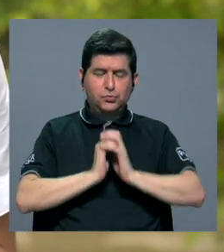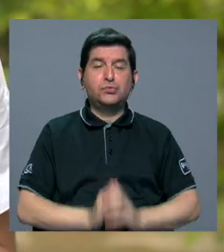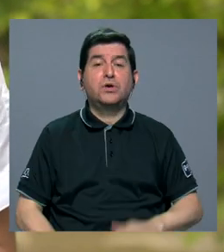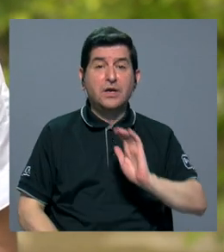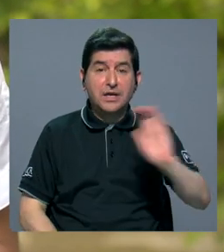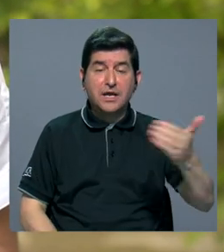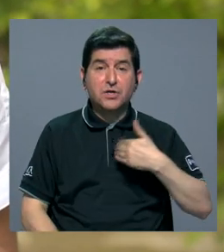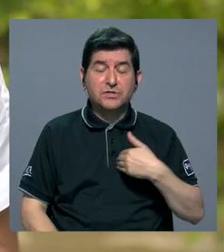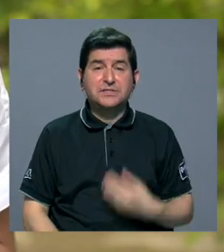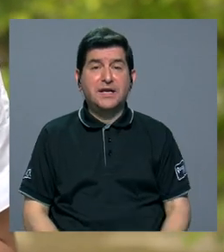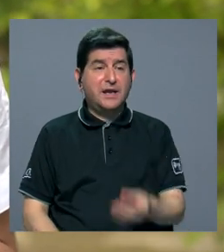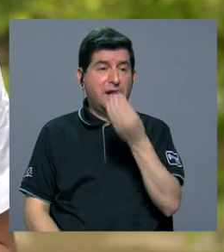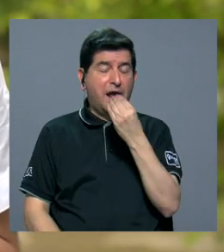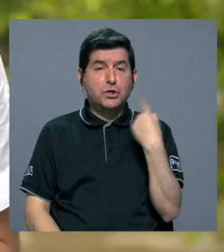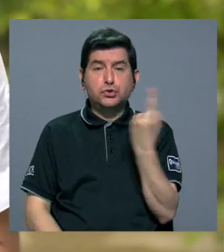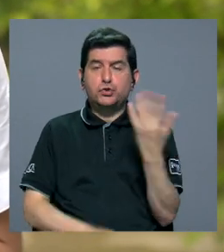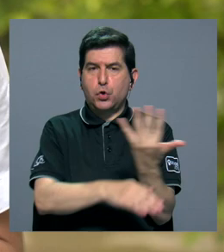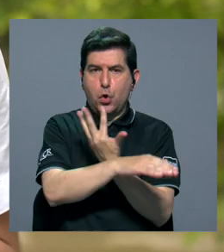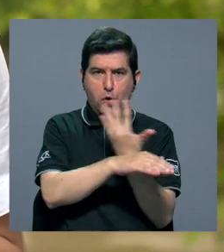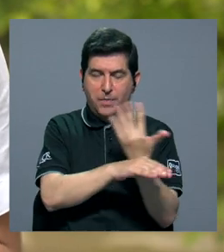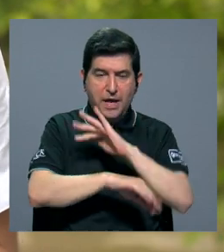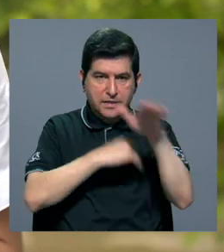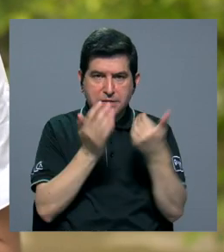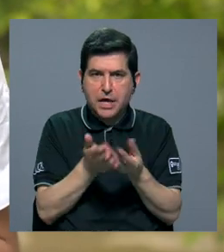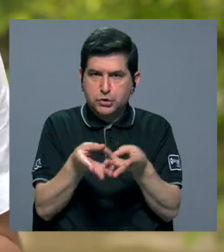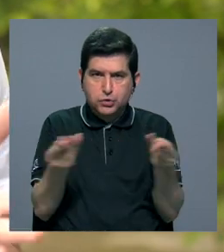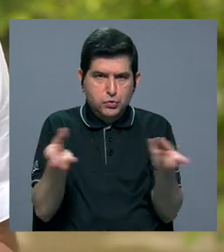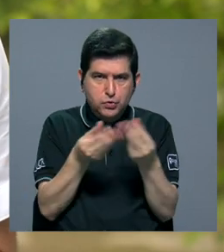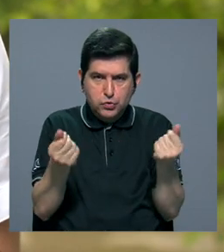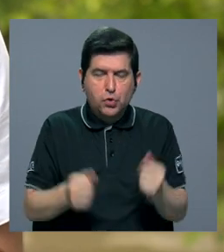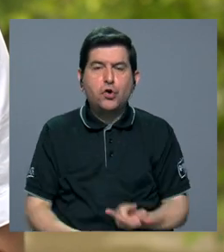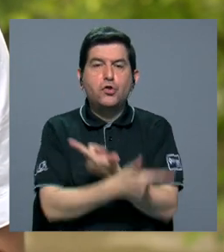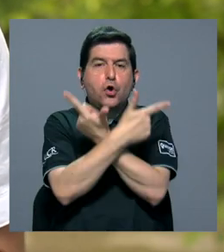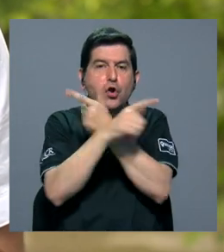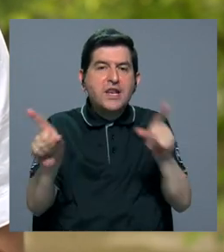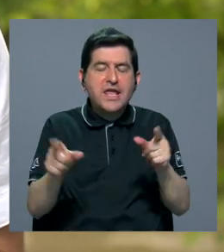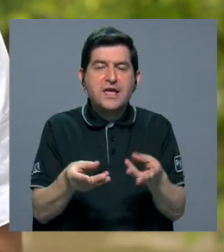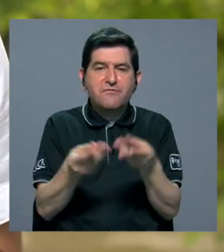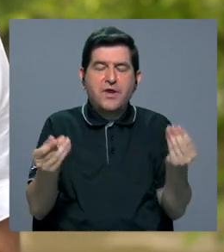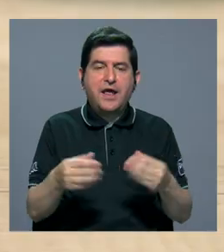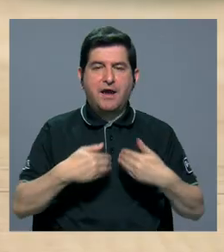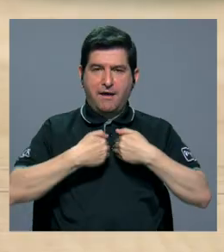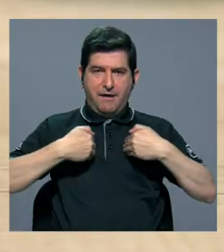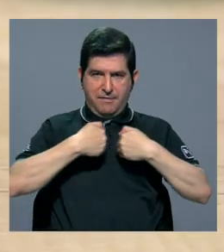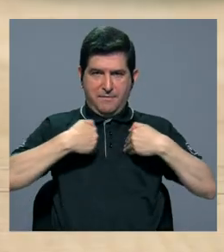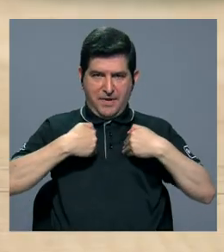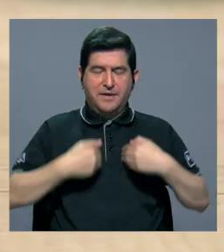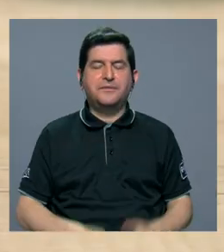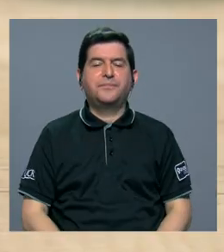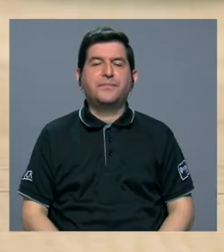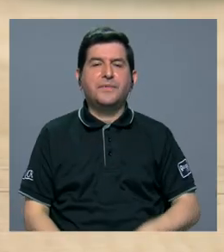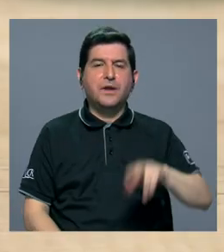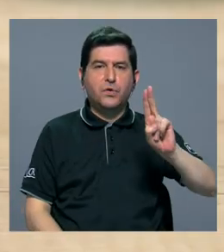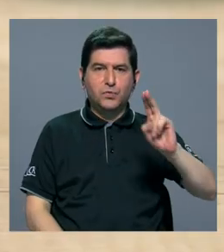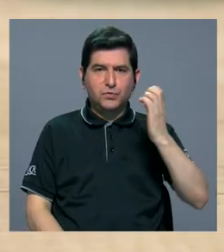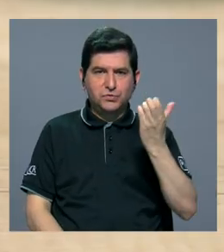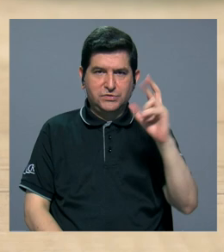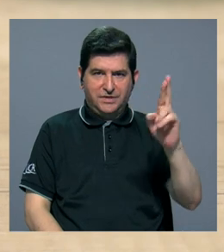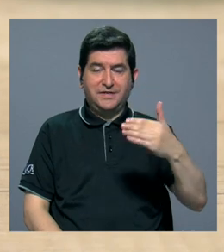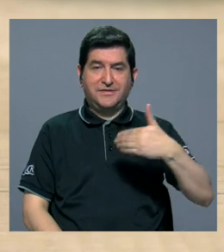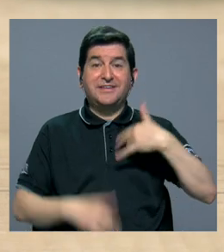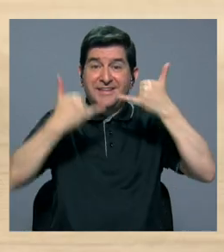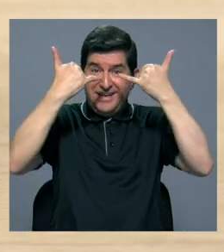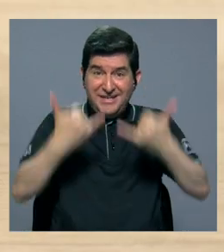niños que tienen dietas a base de planta porque todo el producto es libre de productos de origen animal. La Universidad de Costa Rica